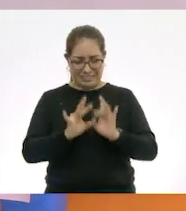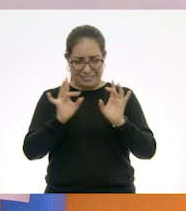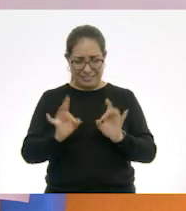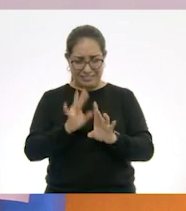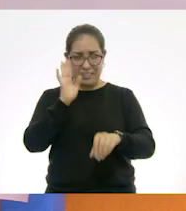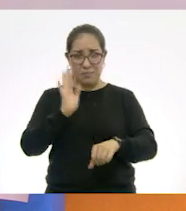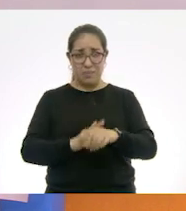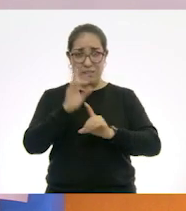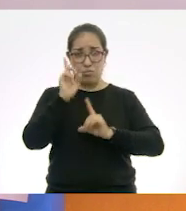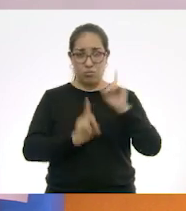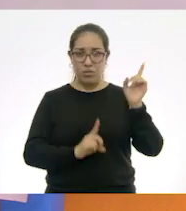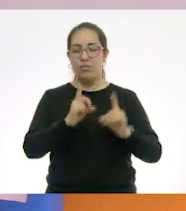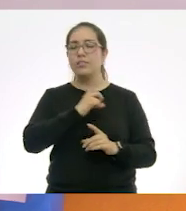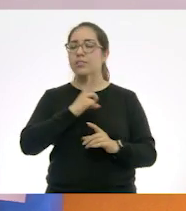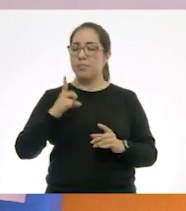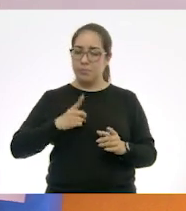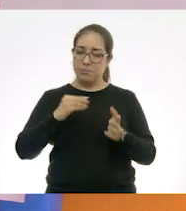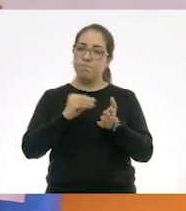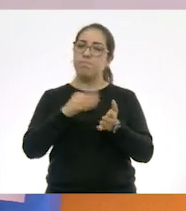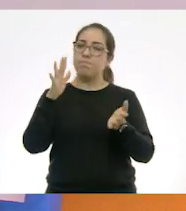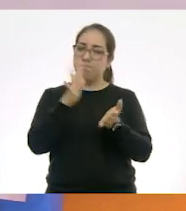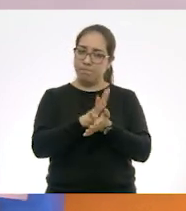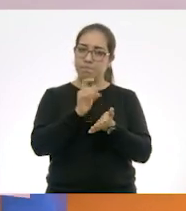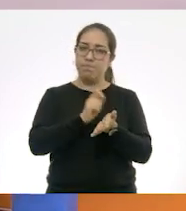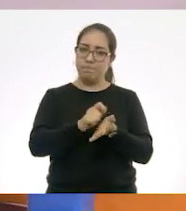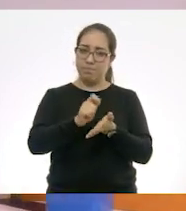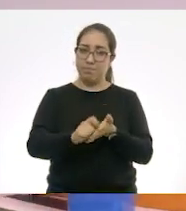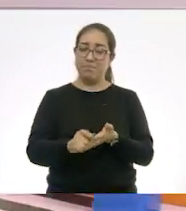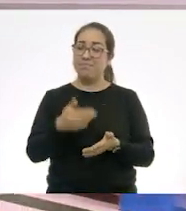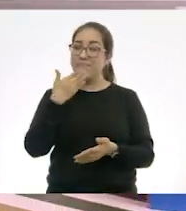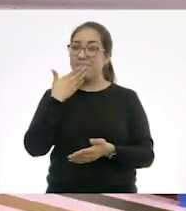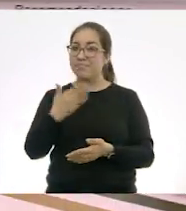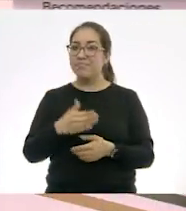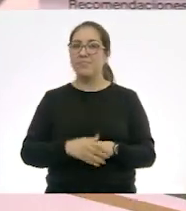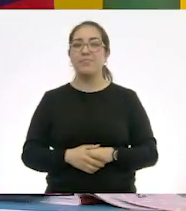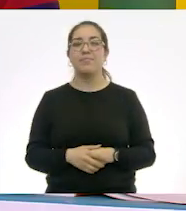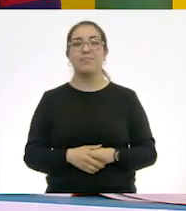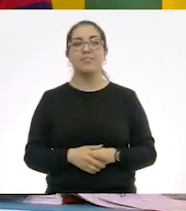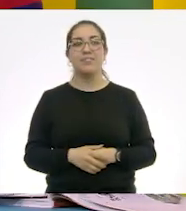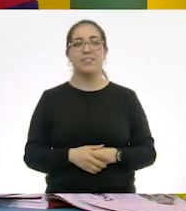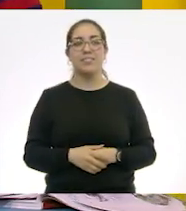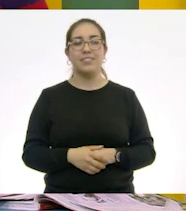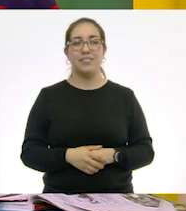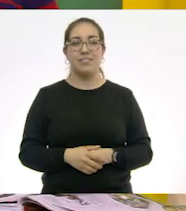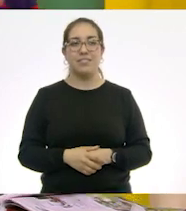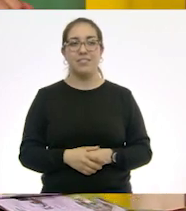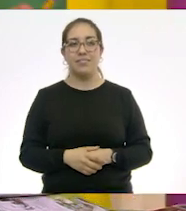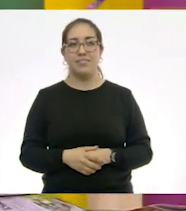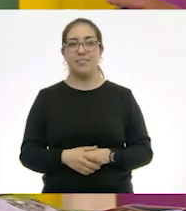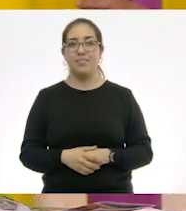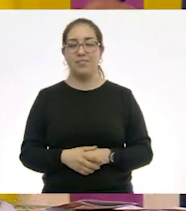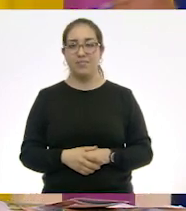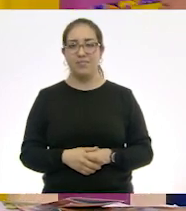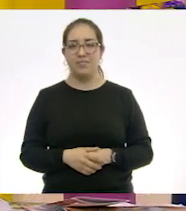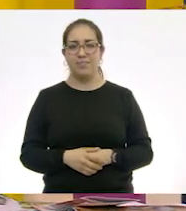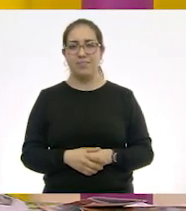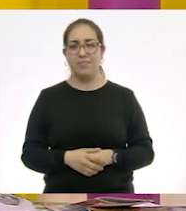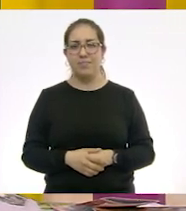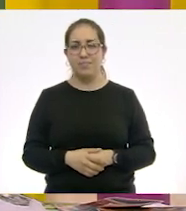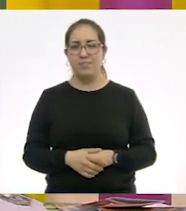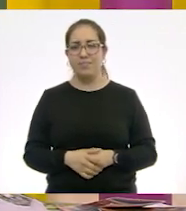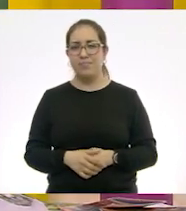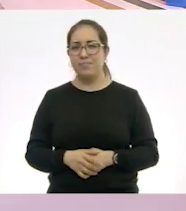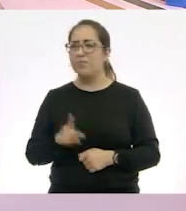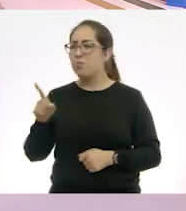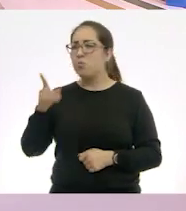anotar. Las tienes que anotar, ¿sí? Muy bien. Ahora préstame para hacer yo con la información del cartel. Sí, ¿y qué te parece si